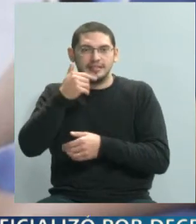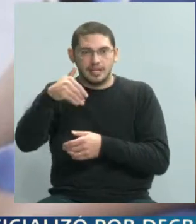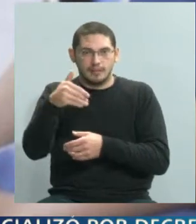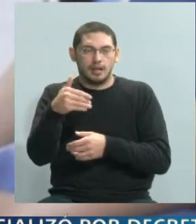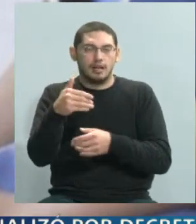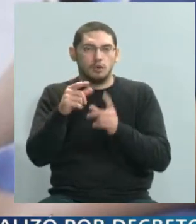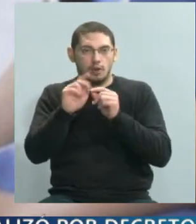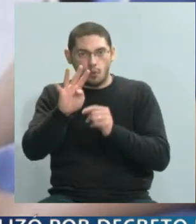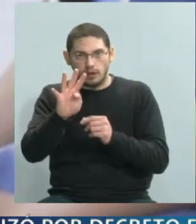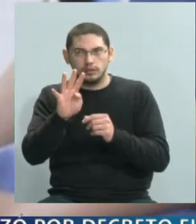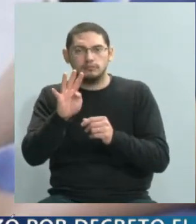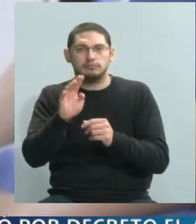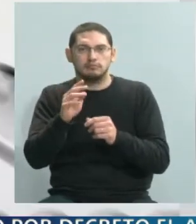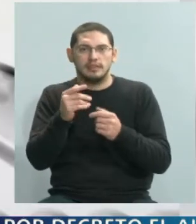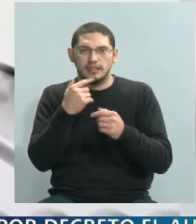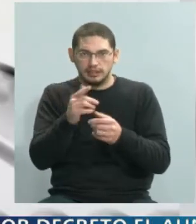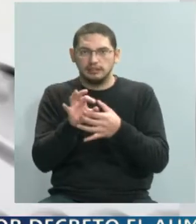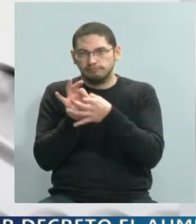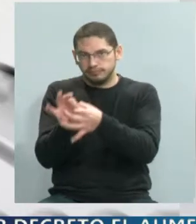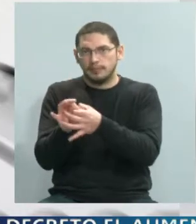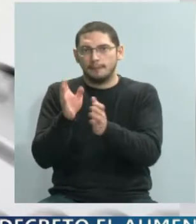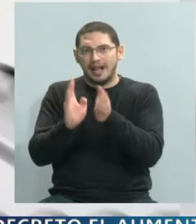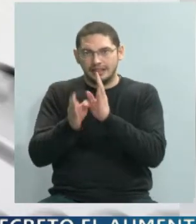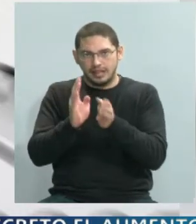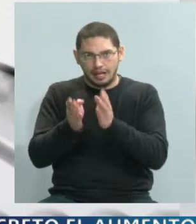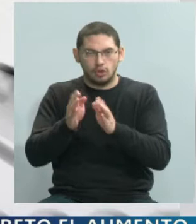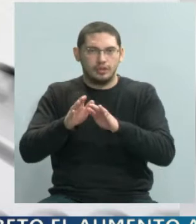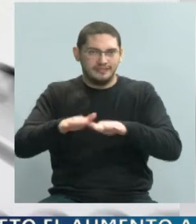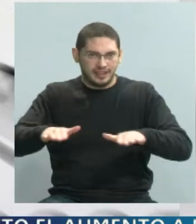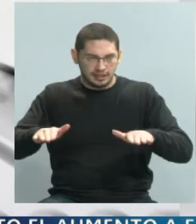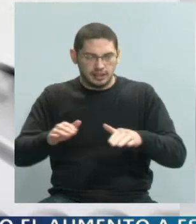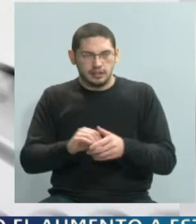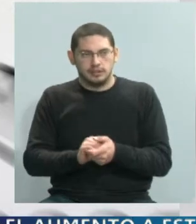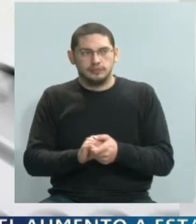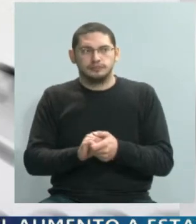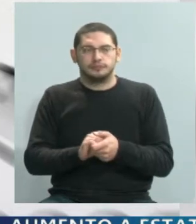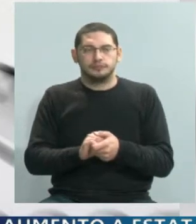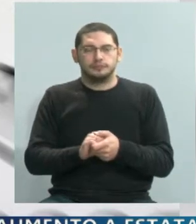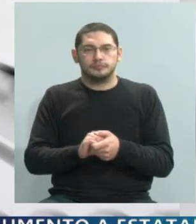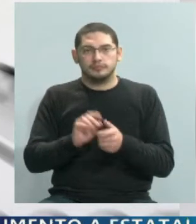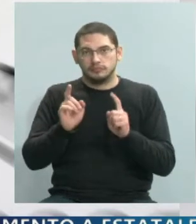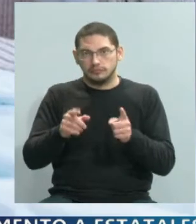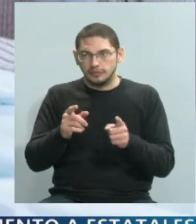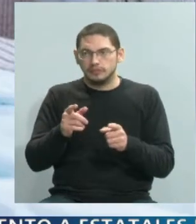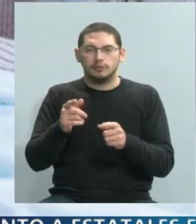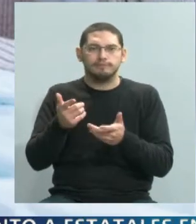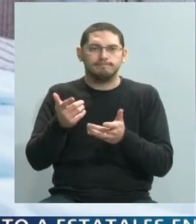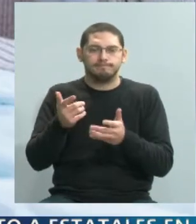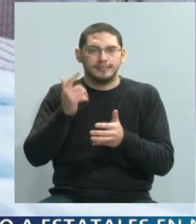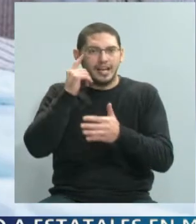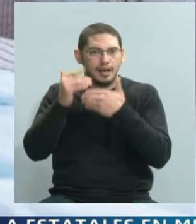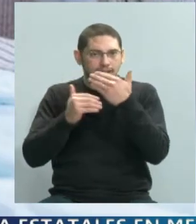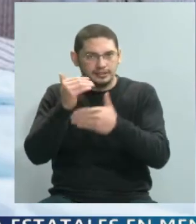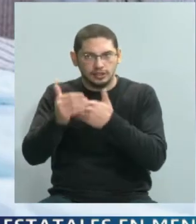consideraba como un tipo de maltrato infantil, falta, o me atrevería a decir que falta capacitación en los